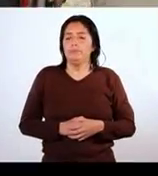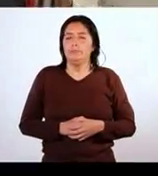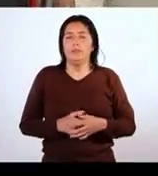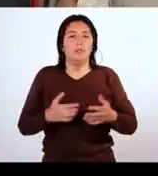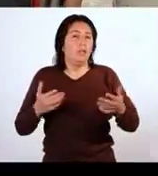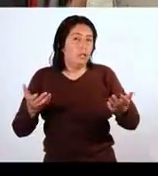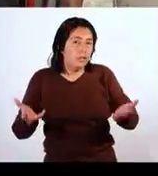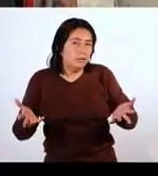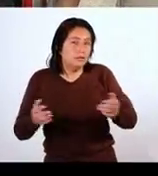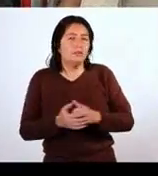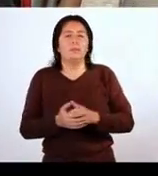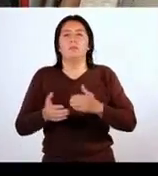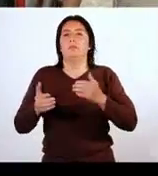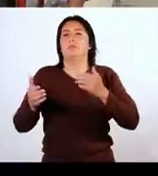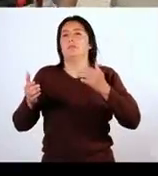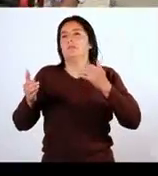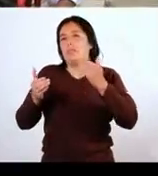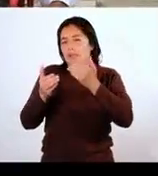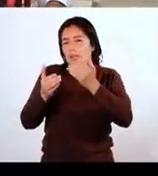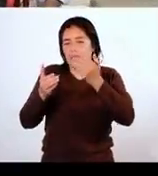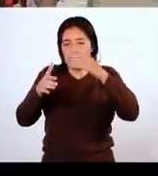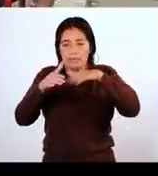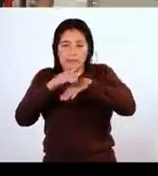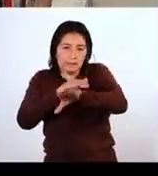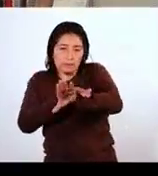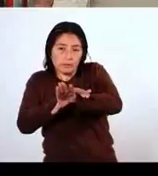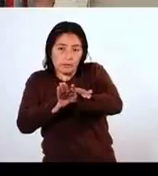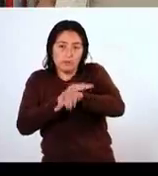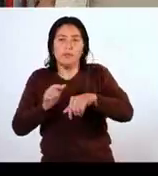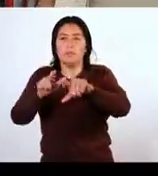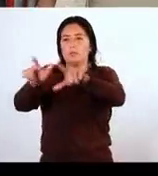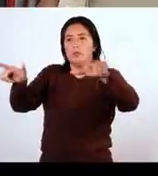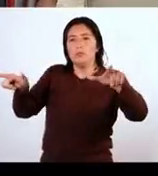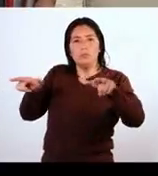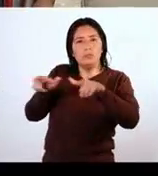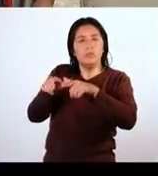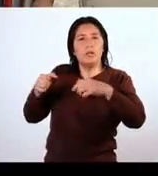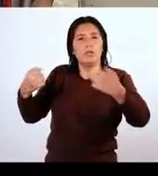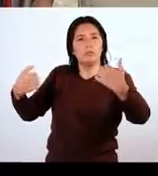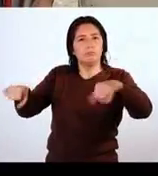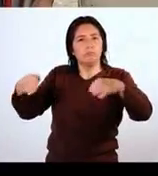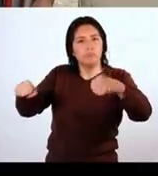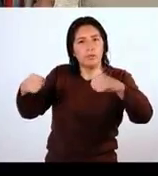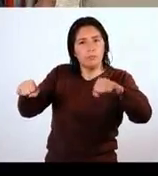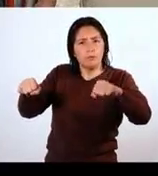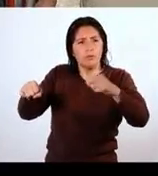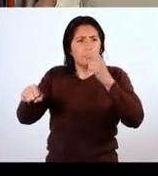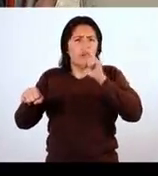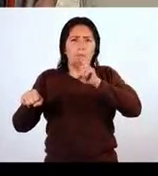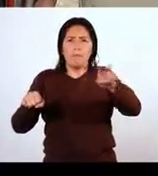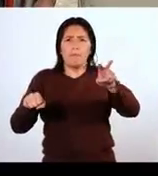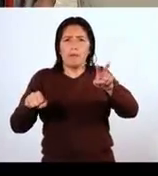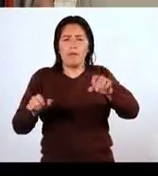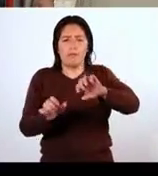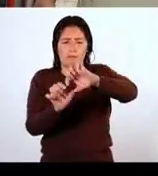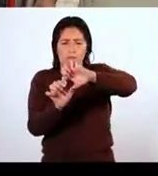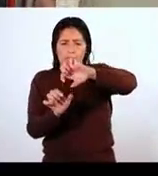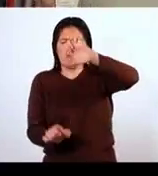Bien, aquí nos hemos aproximado al ingreso del complejo deportivo, y como pueden apreciar, tenemos aquí una barrera